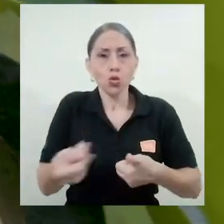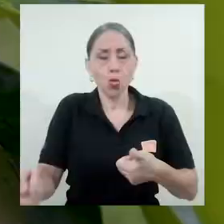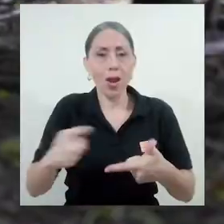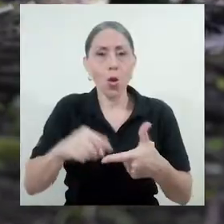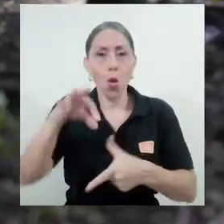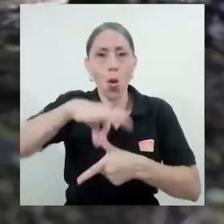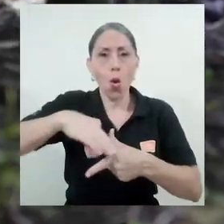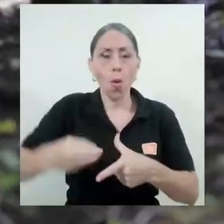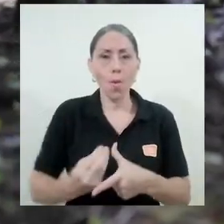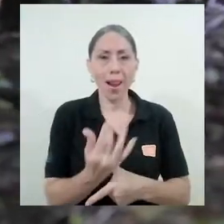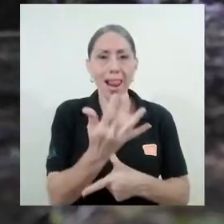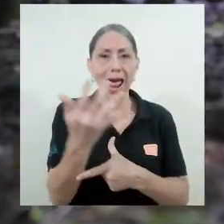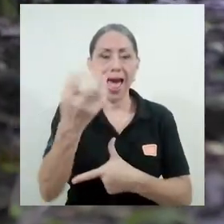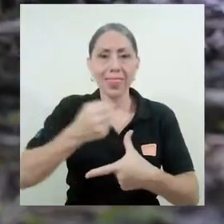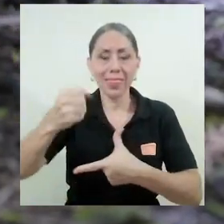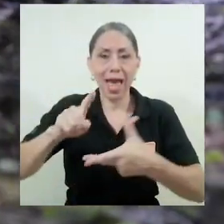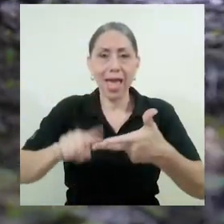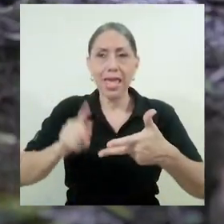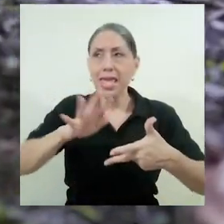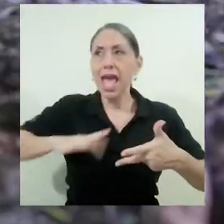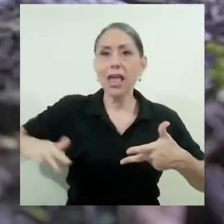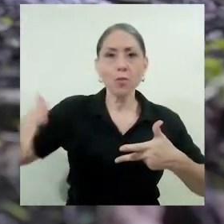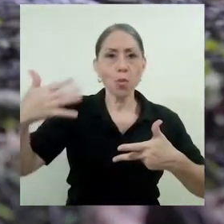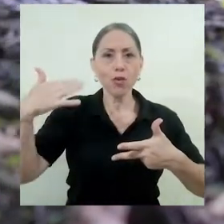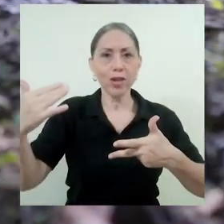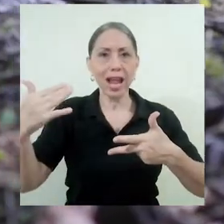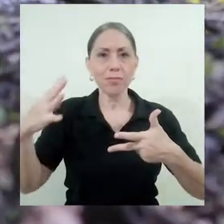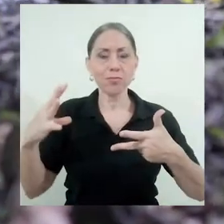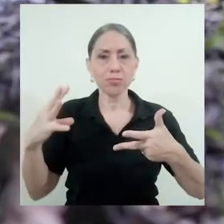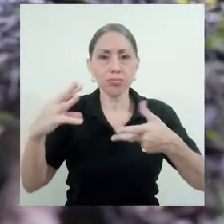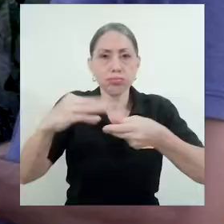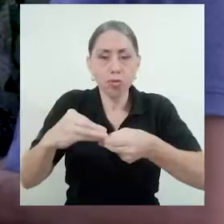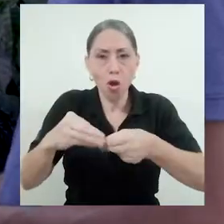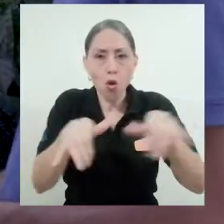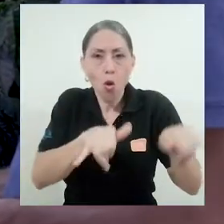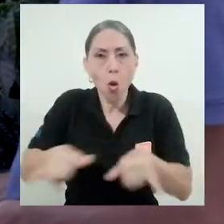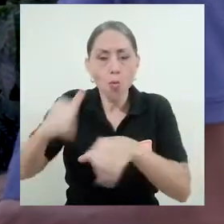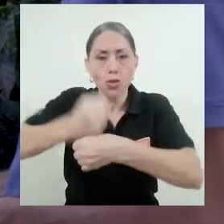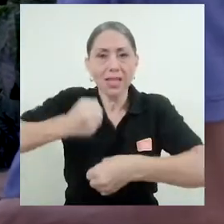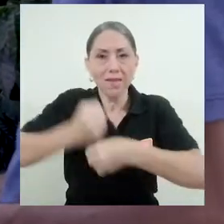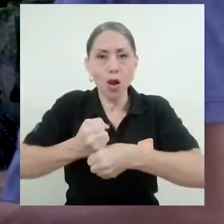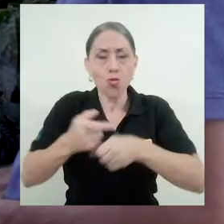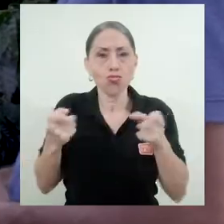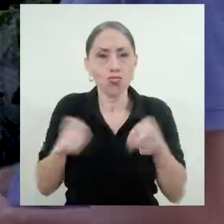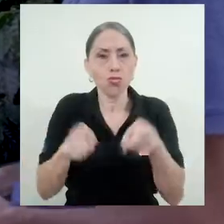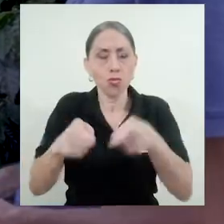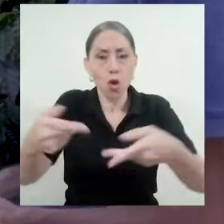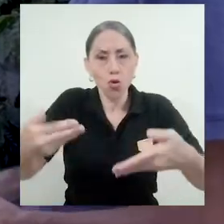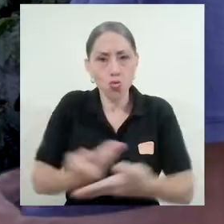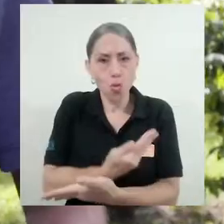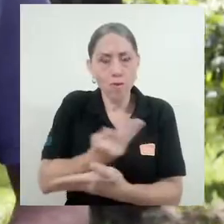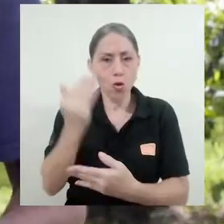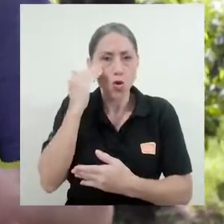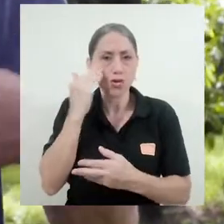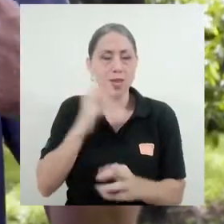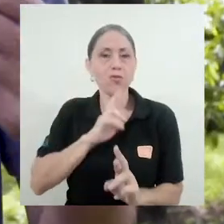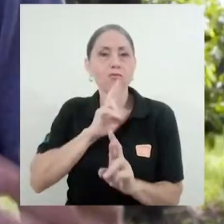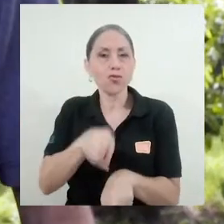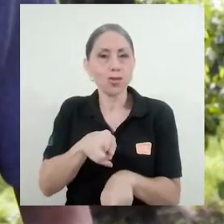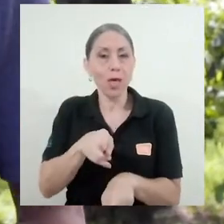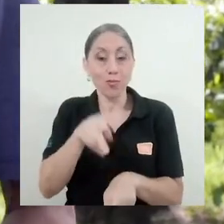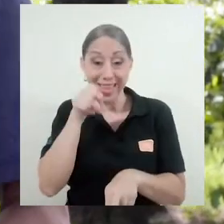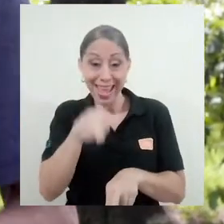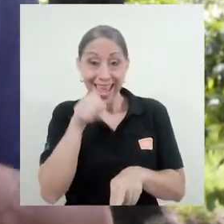suelo, planta y atmósfera en un marco común de trabajo que generará nuevo conocimiento, el cual